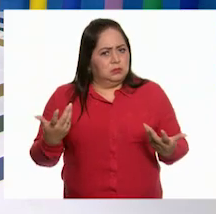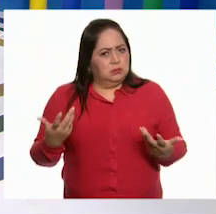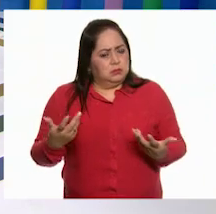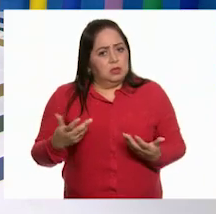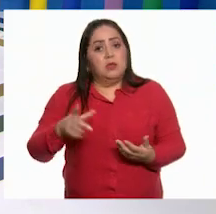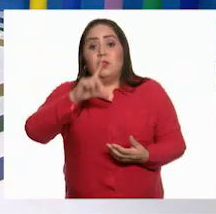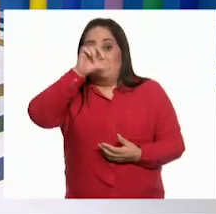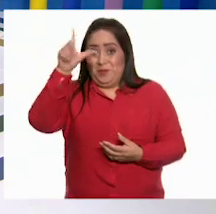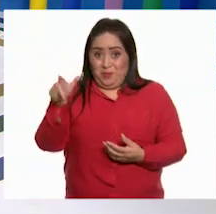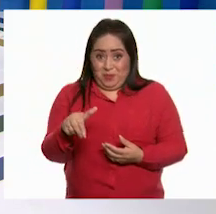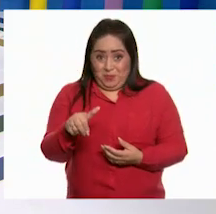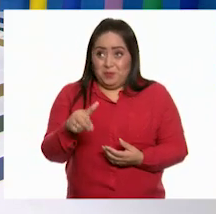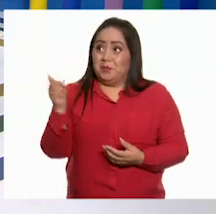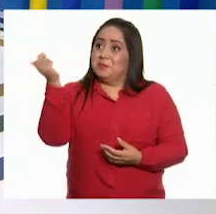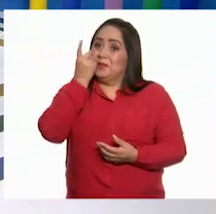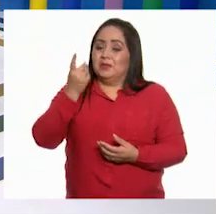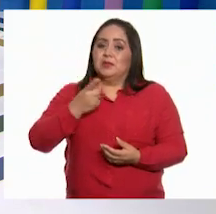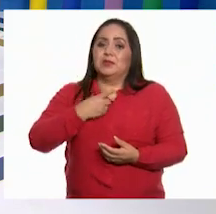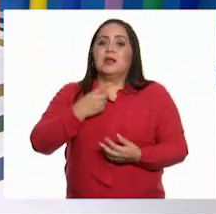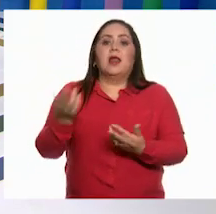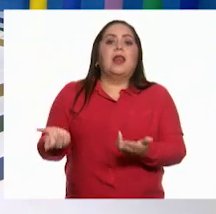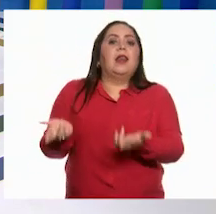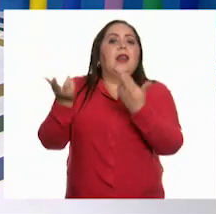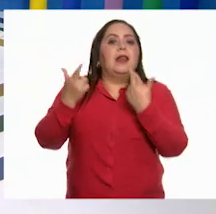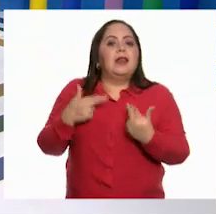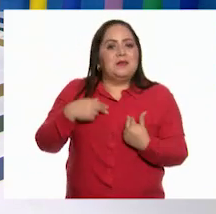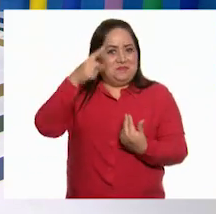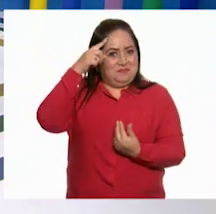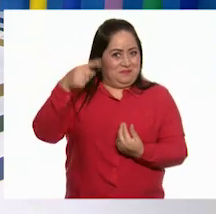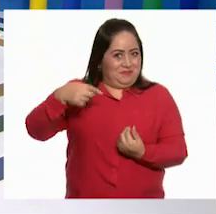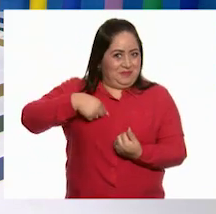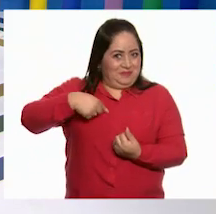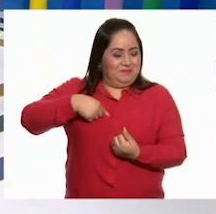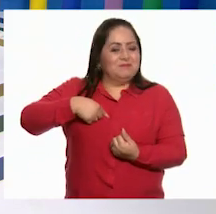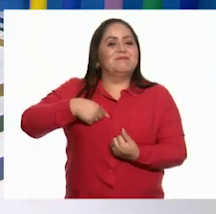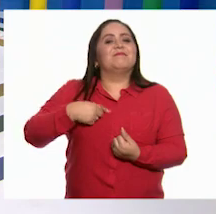Y luego me dijo que tenía un regalo para mí